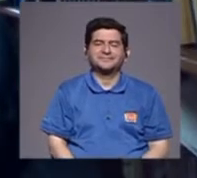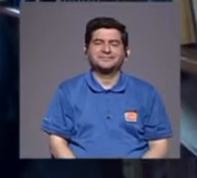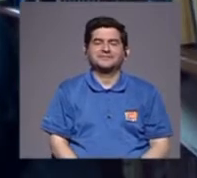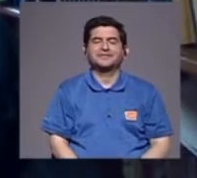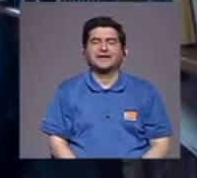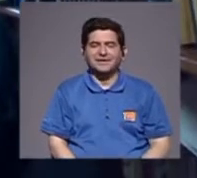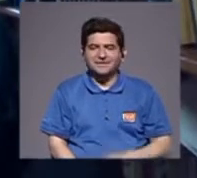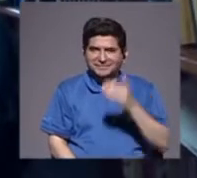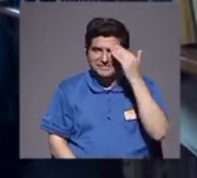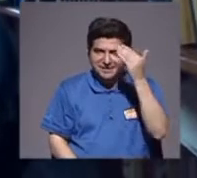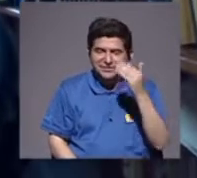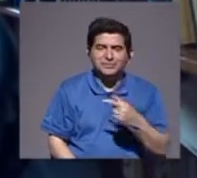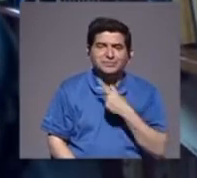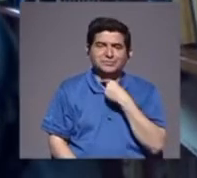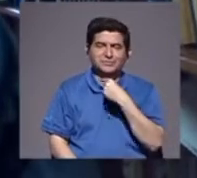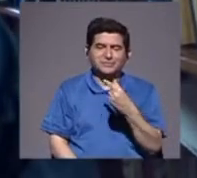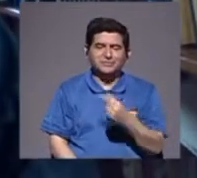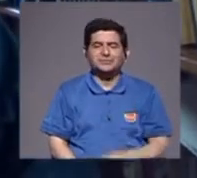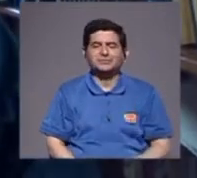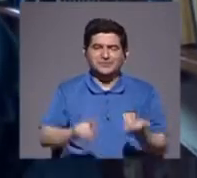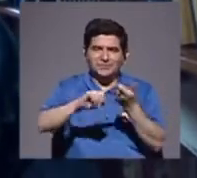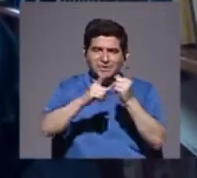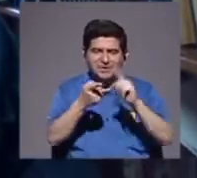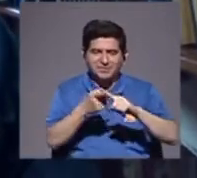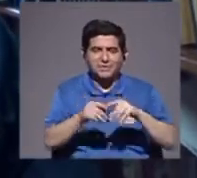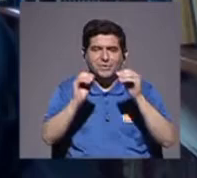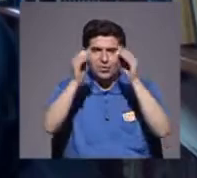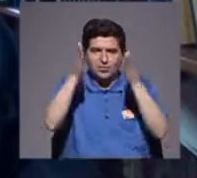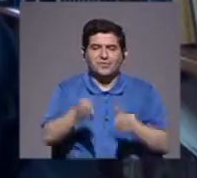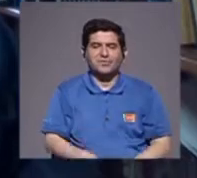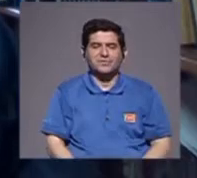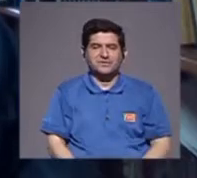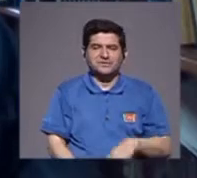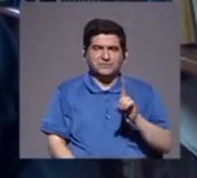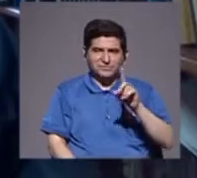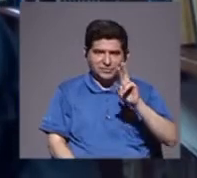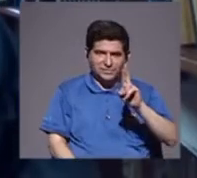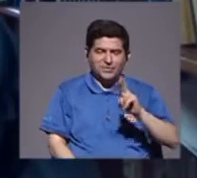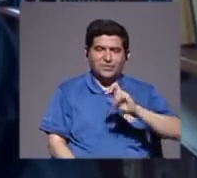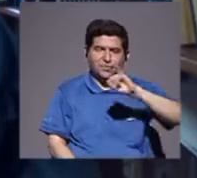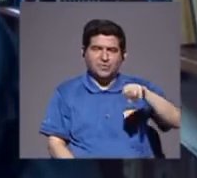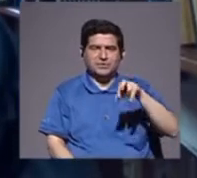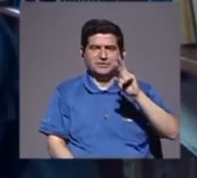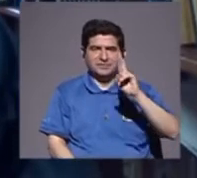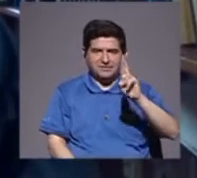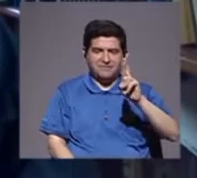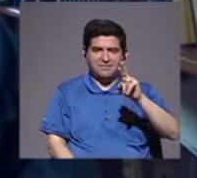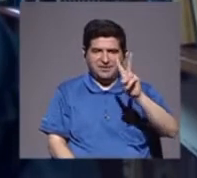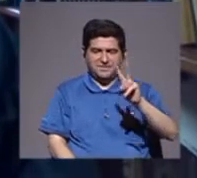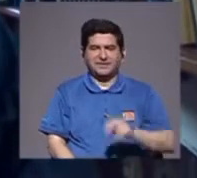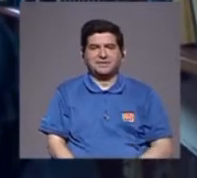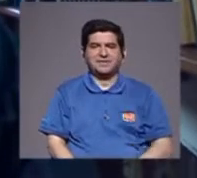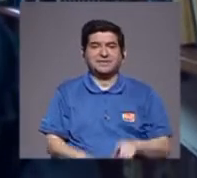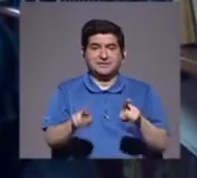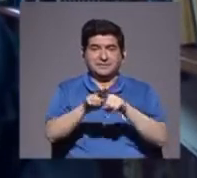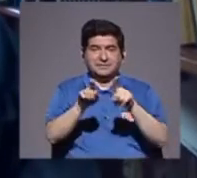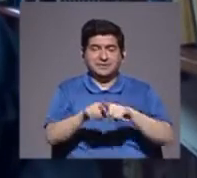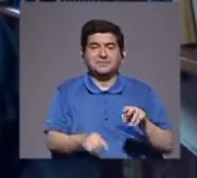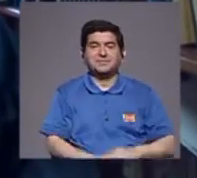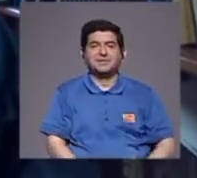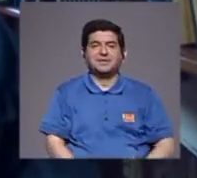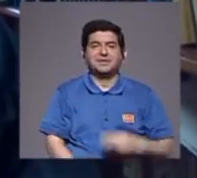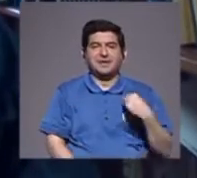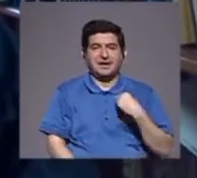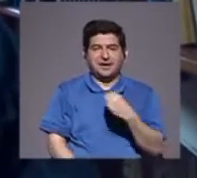gusto. Mi distinguido amigo, profesor y doctor José Rafael Vargas, muy distinguidos miembros